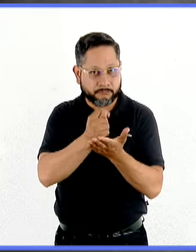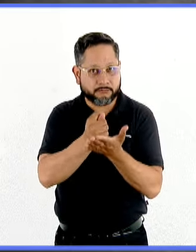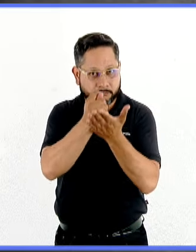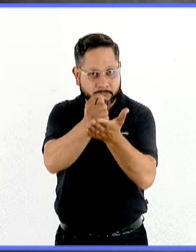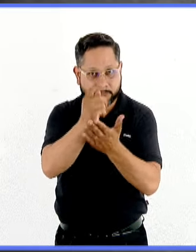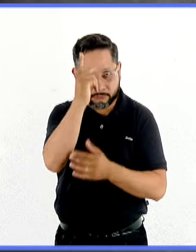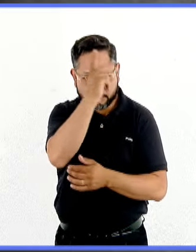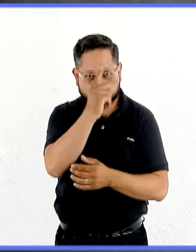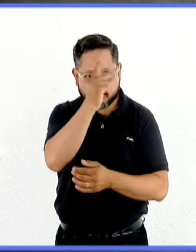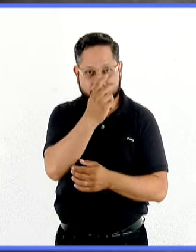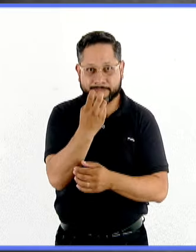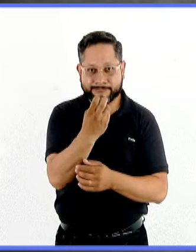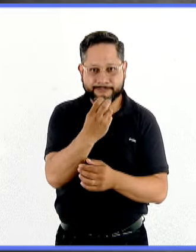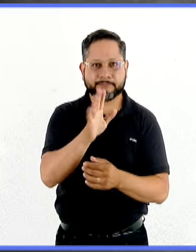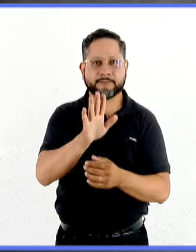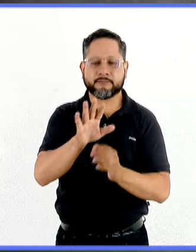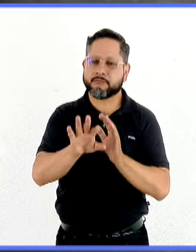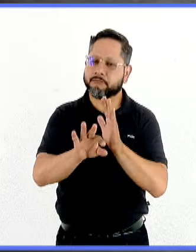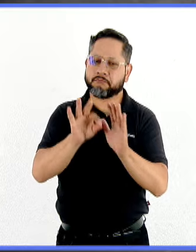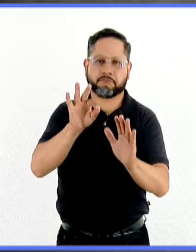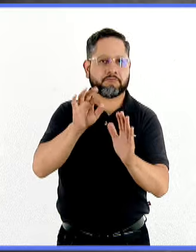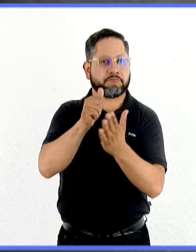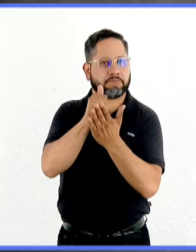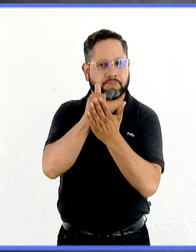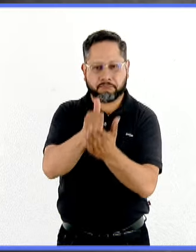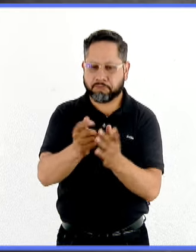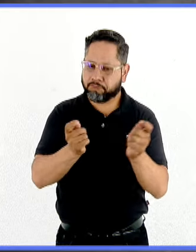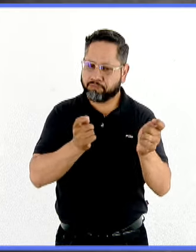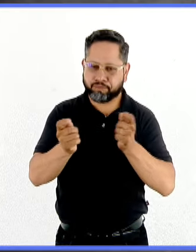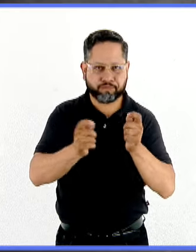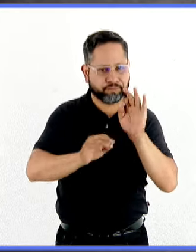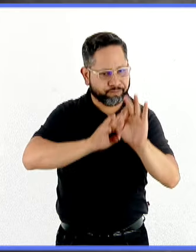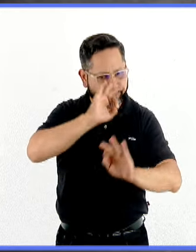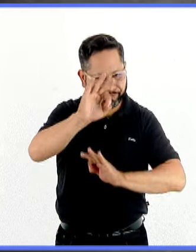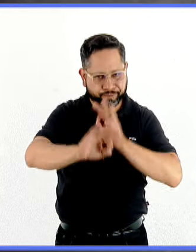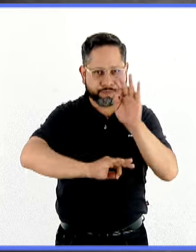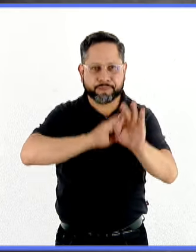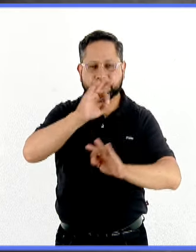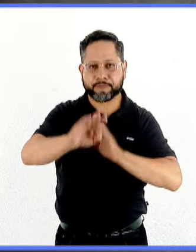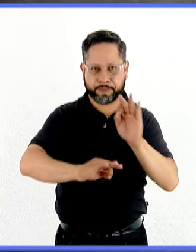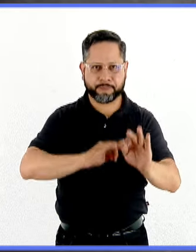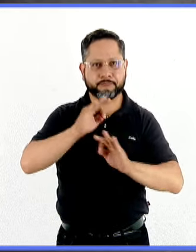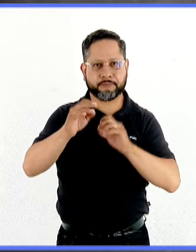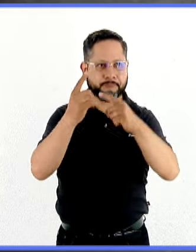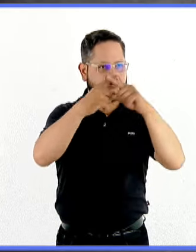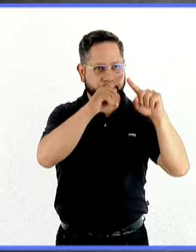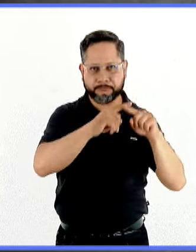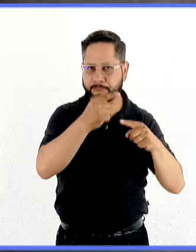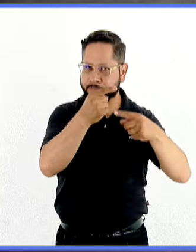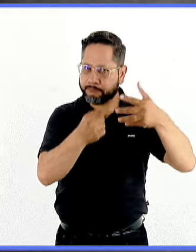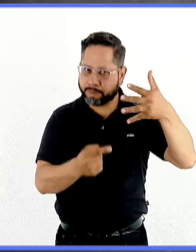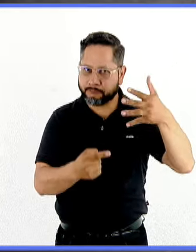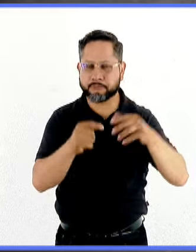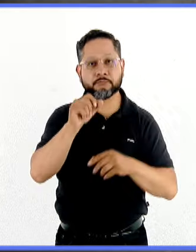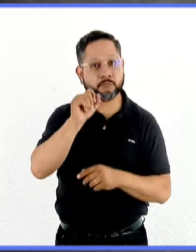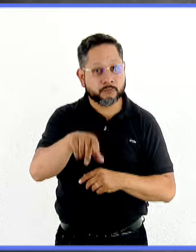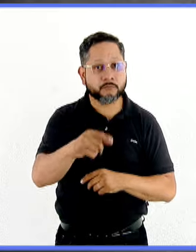terapia psicológica se ha observado como una alternativa muy importante de control y tratamiento, pero también se sabe que el tratamiento